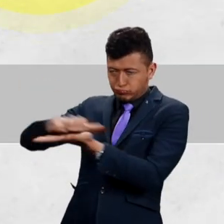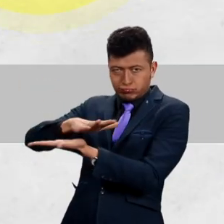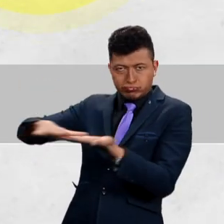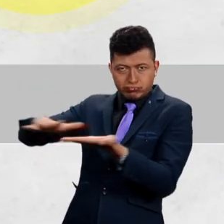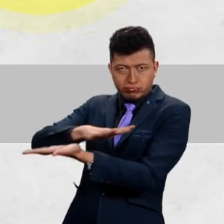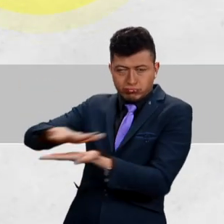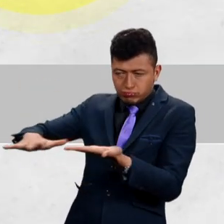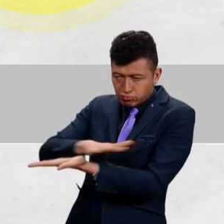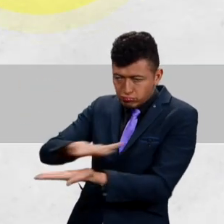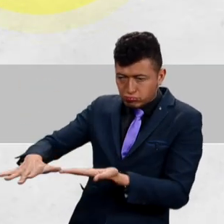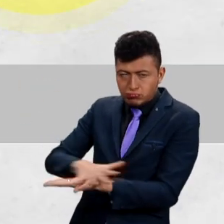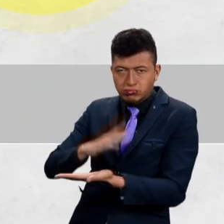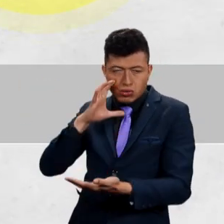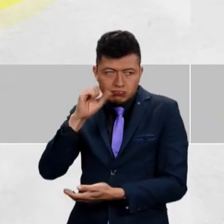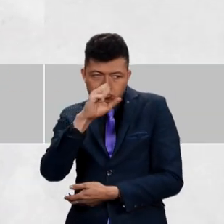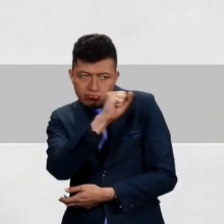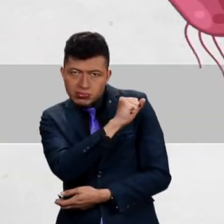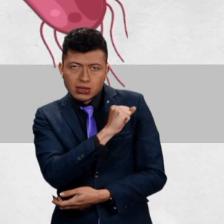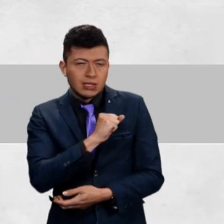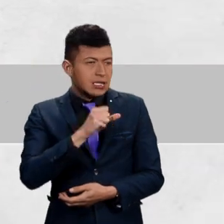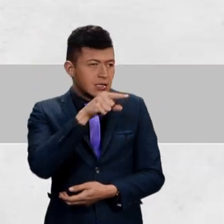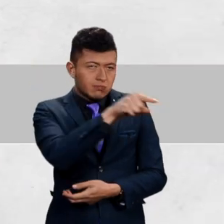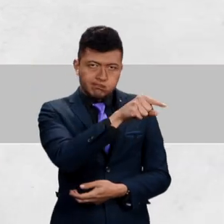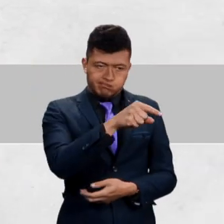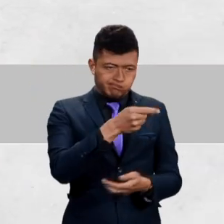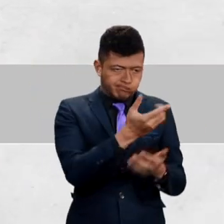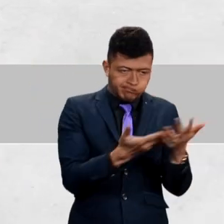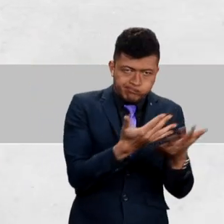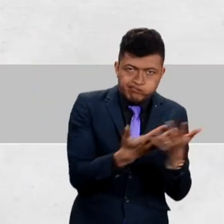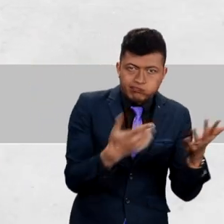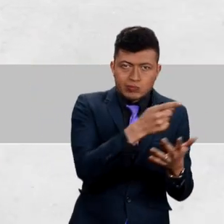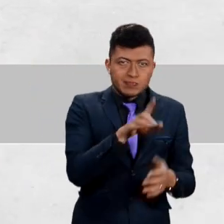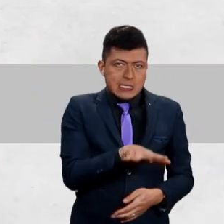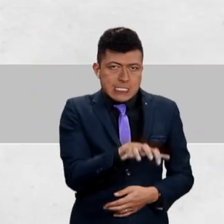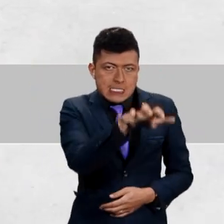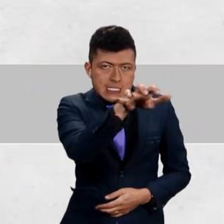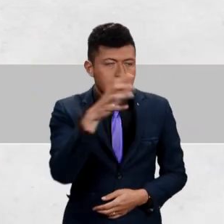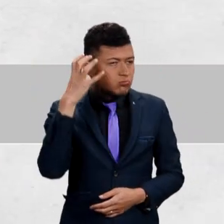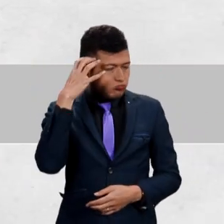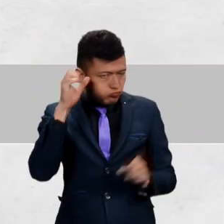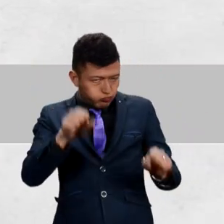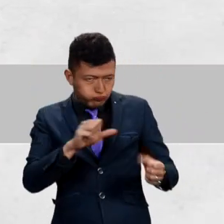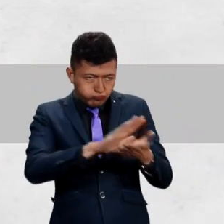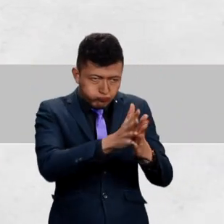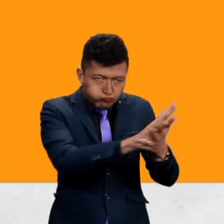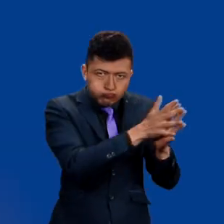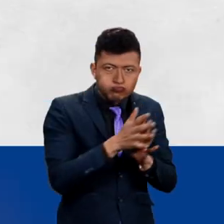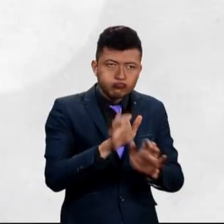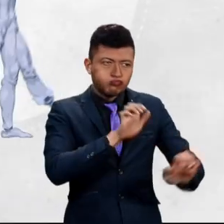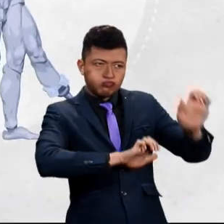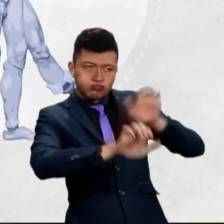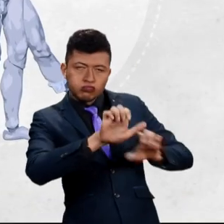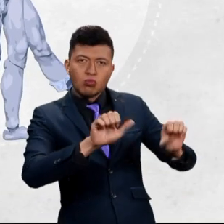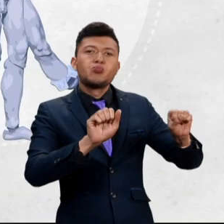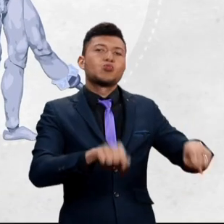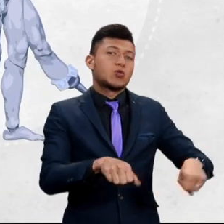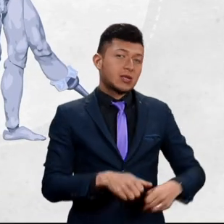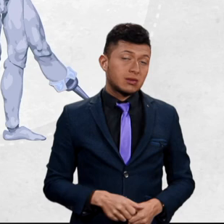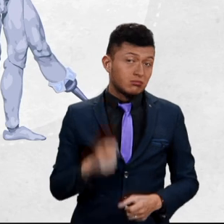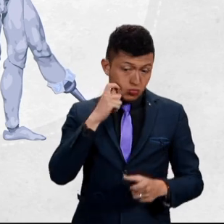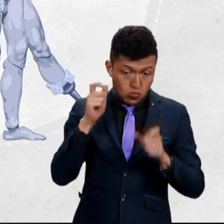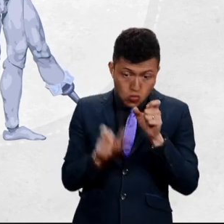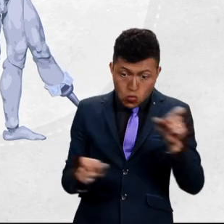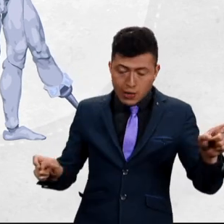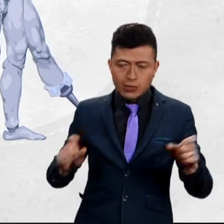digitalmente para detectar las células cancerígenas, dándole al sistema inmunológico la capacidad de reconocerlas y destruirlas. Los seres